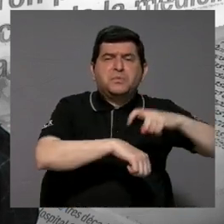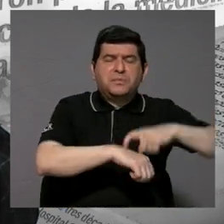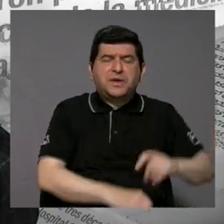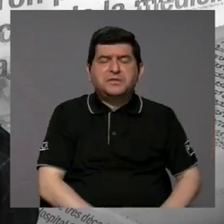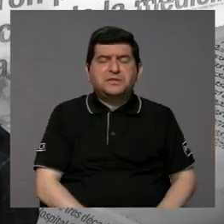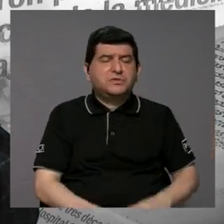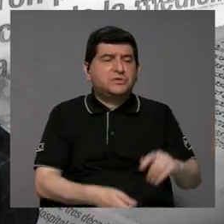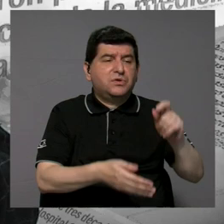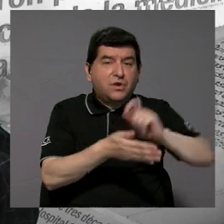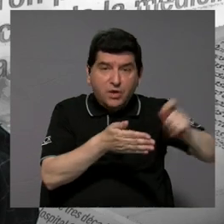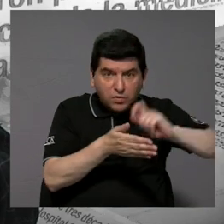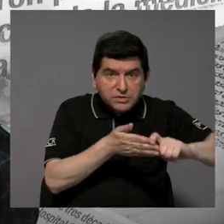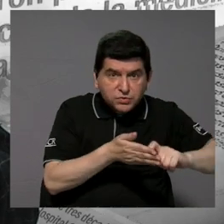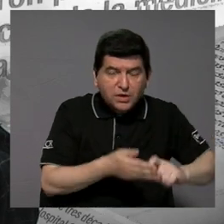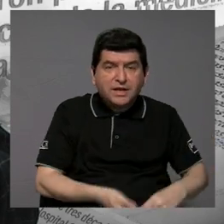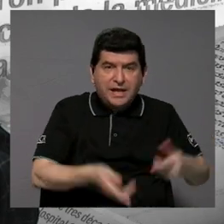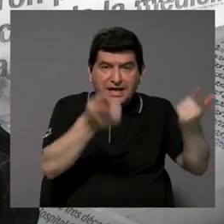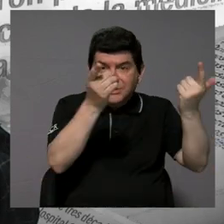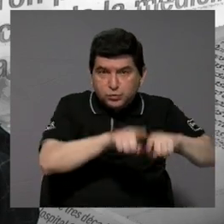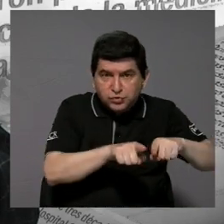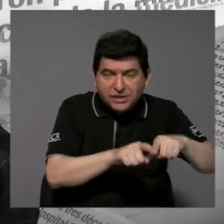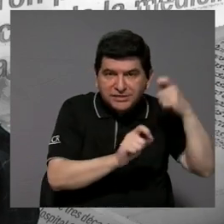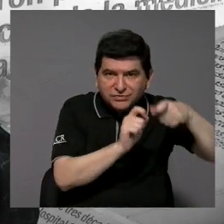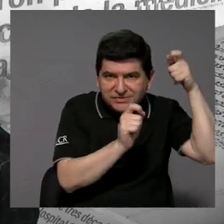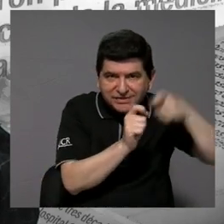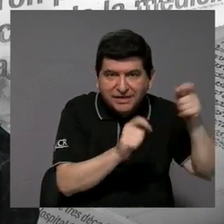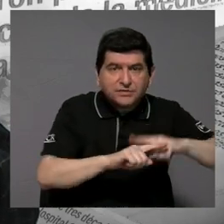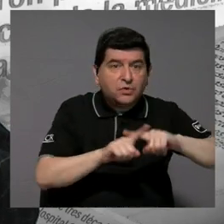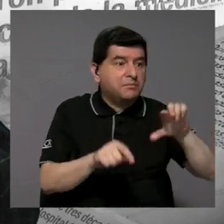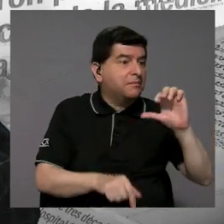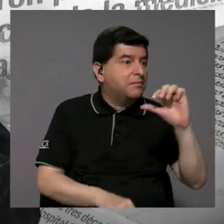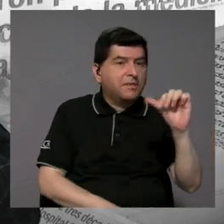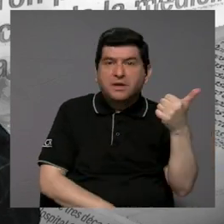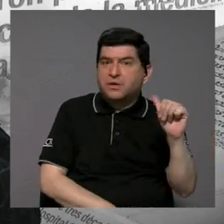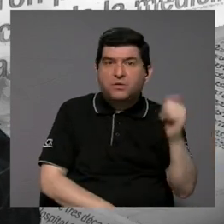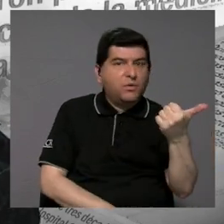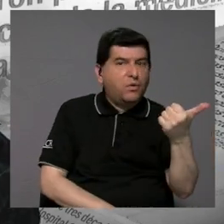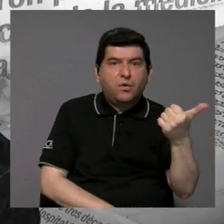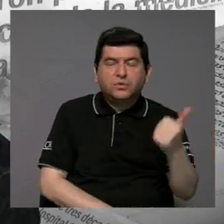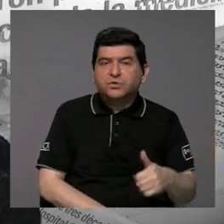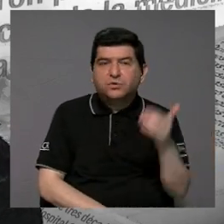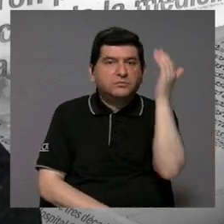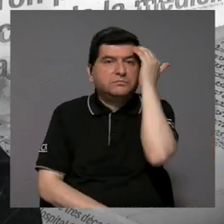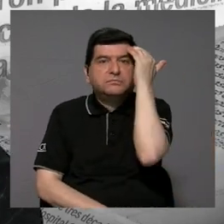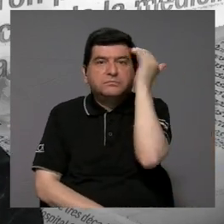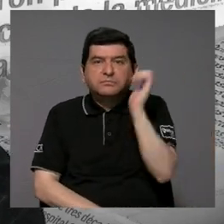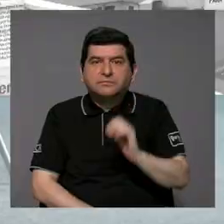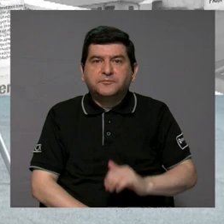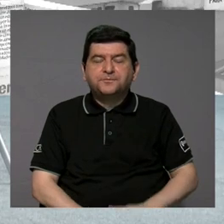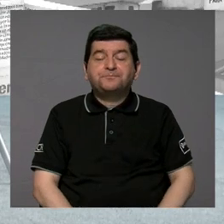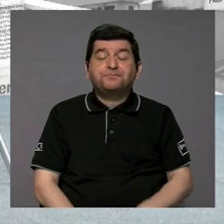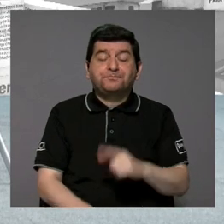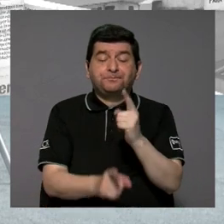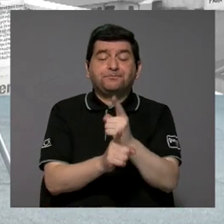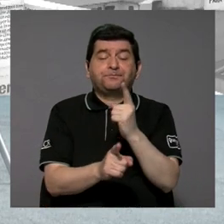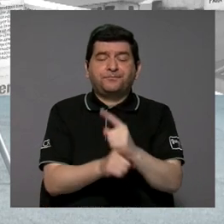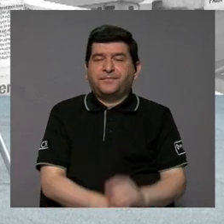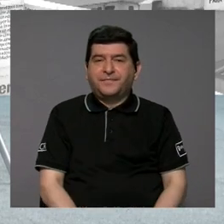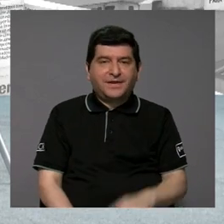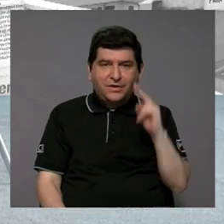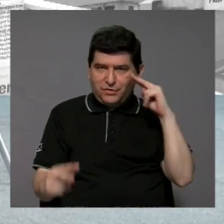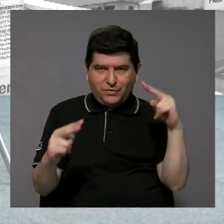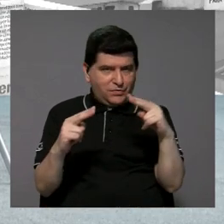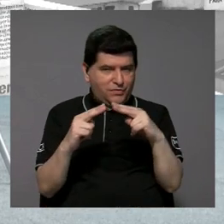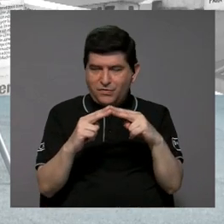en escuelas agudas, sí, pero todo lo demás no lo estamos conociendo. Exactamente. No